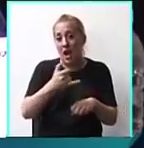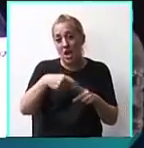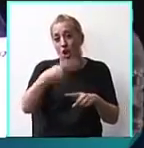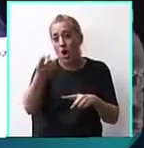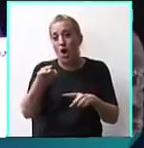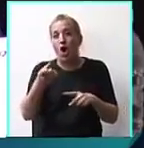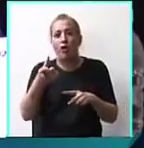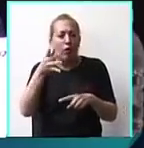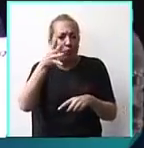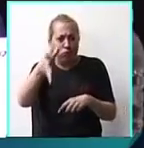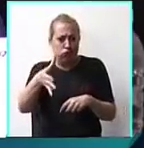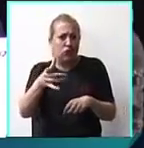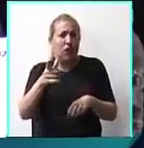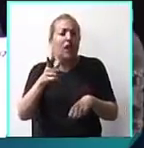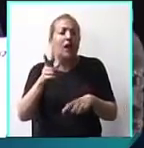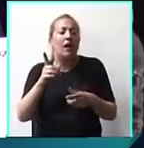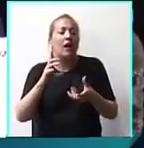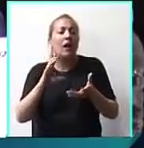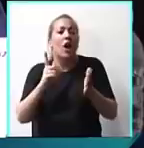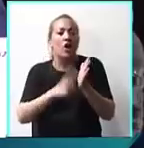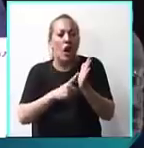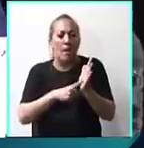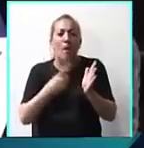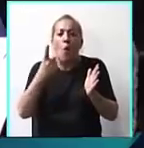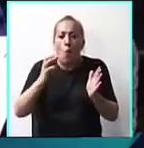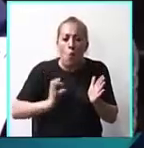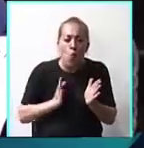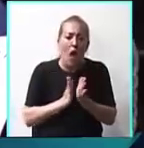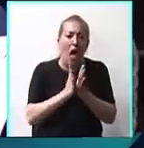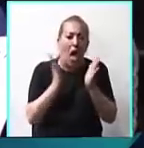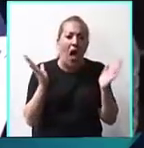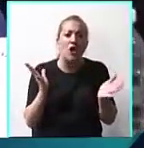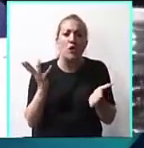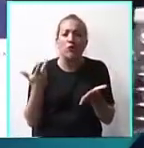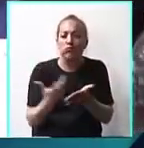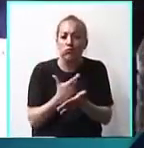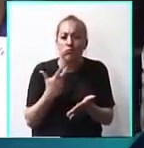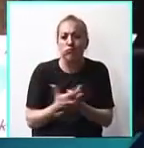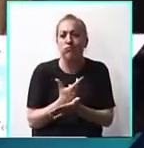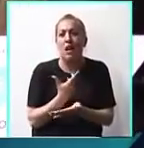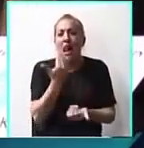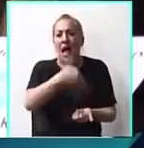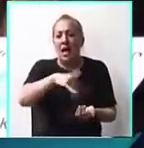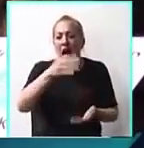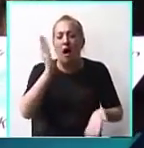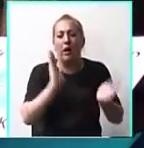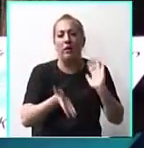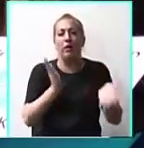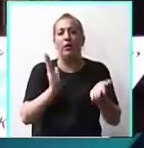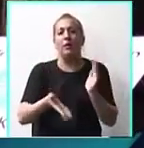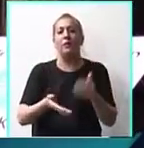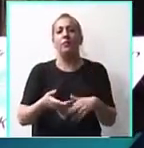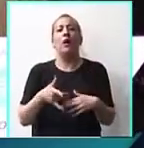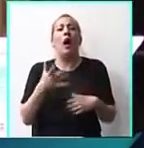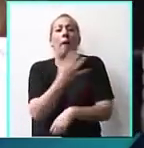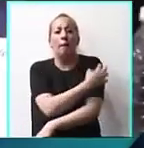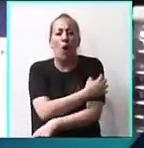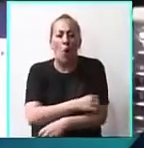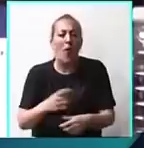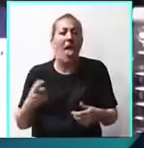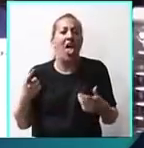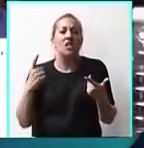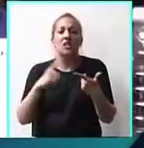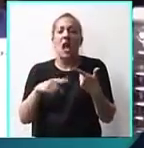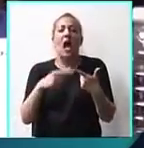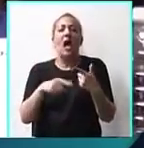excedidos en las normas represivas. Hemos tenido todo un año de represión. De represión a la calle, de represión a la pobreza, y